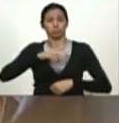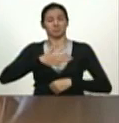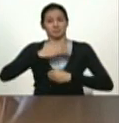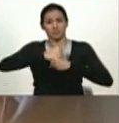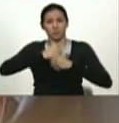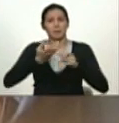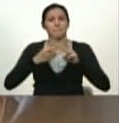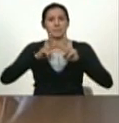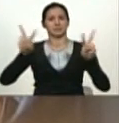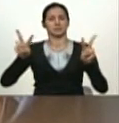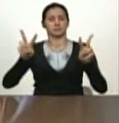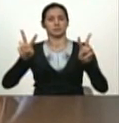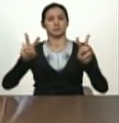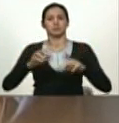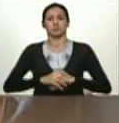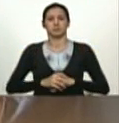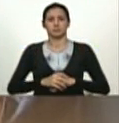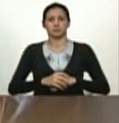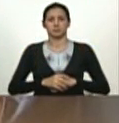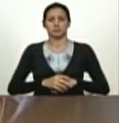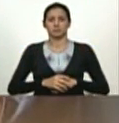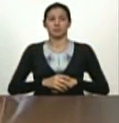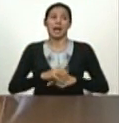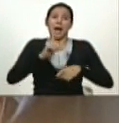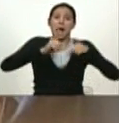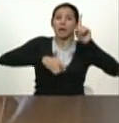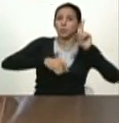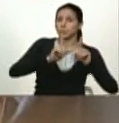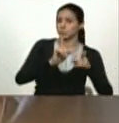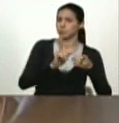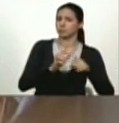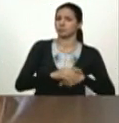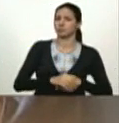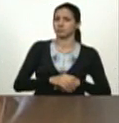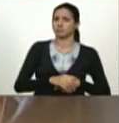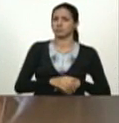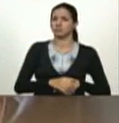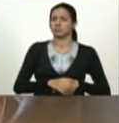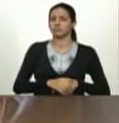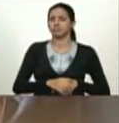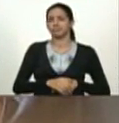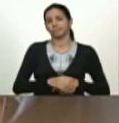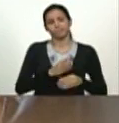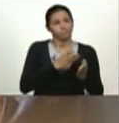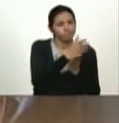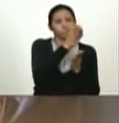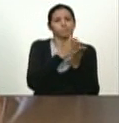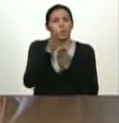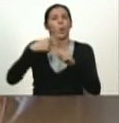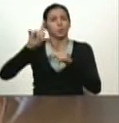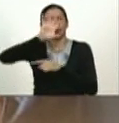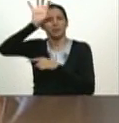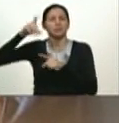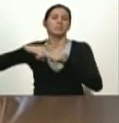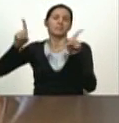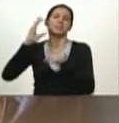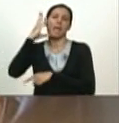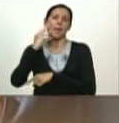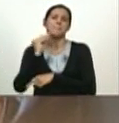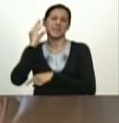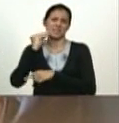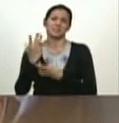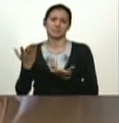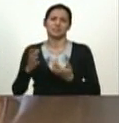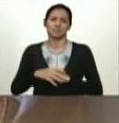Otras generaciones tomaron otros caminos porque los obligaron con dictadura. Ojalá no sea el caso de nuestra